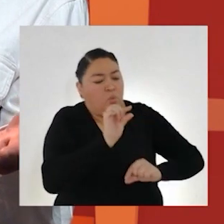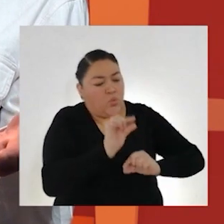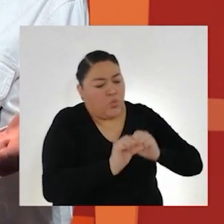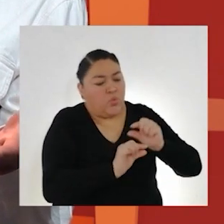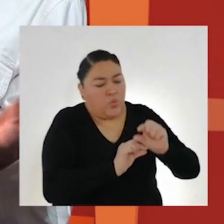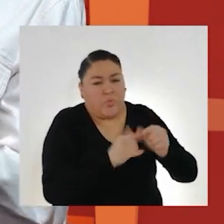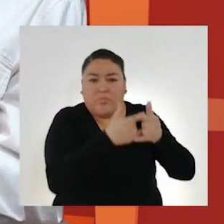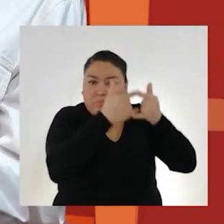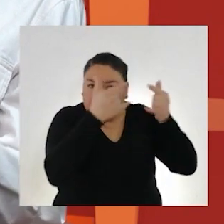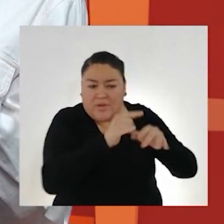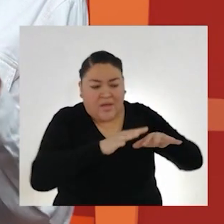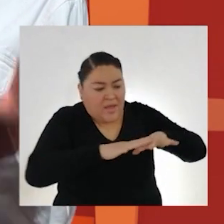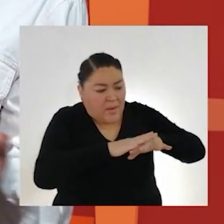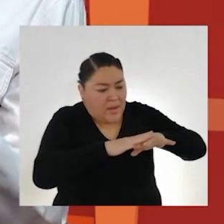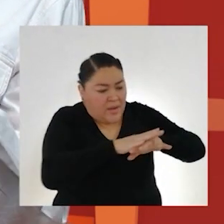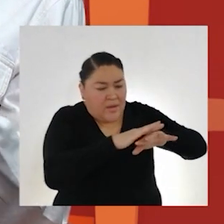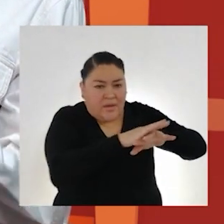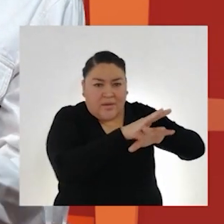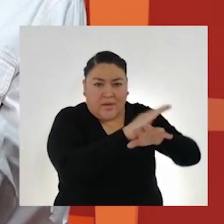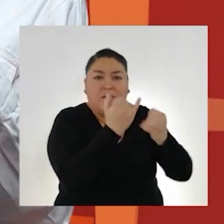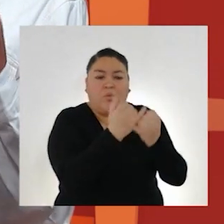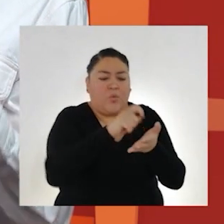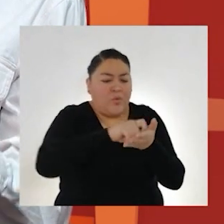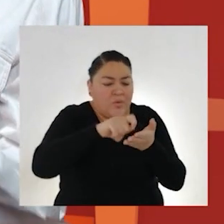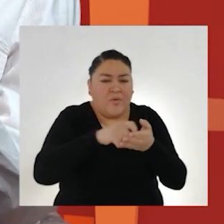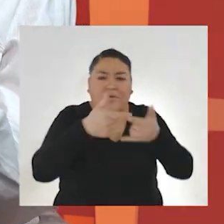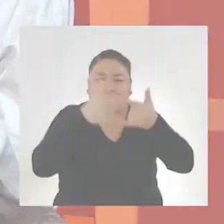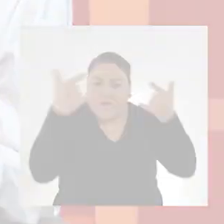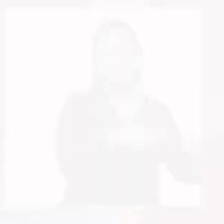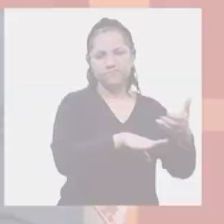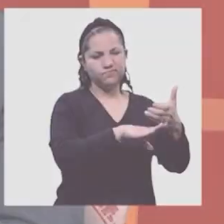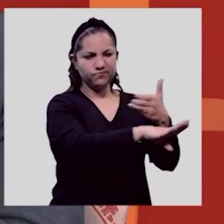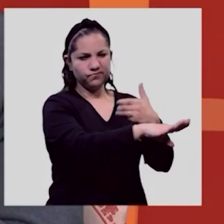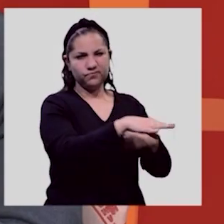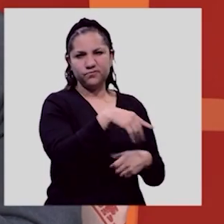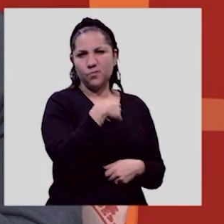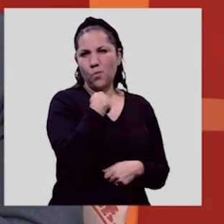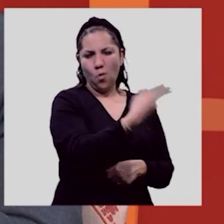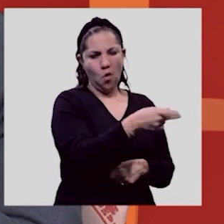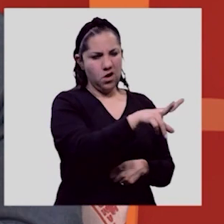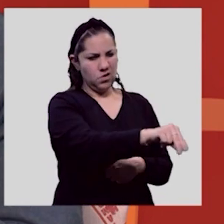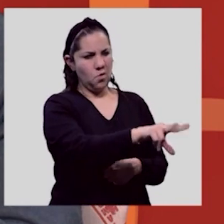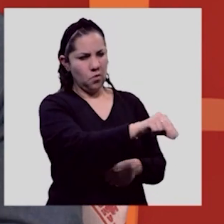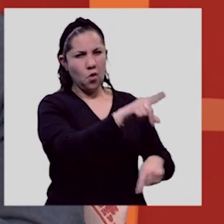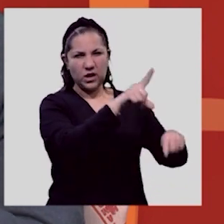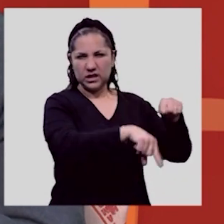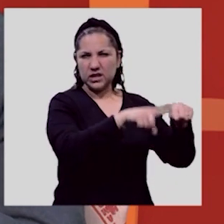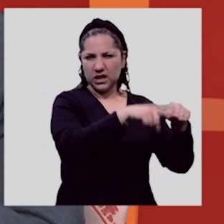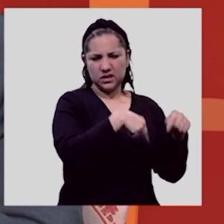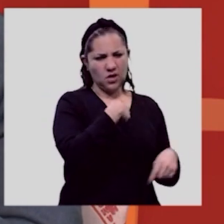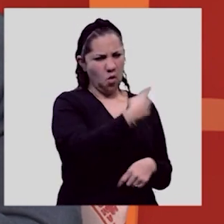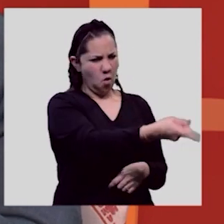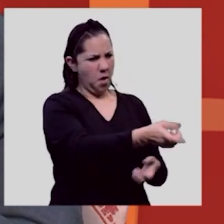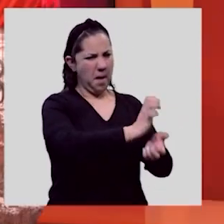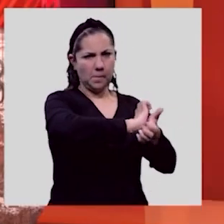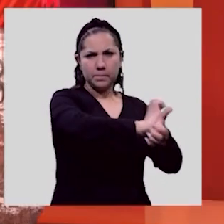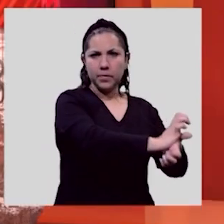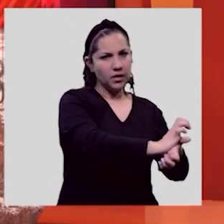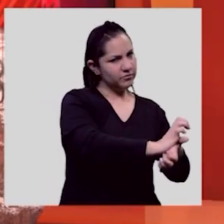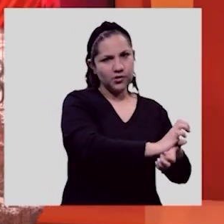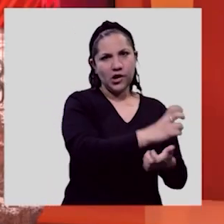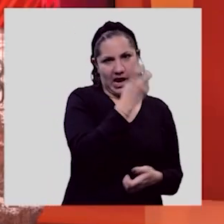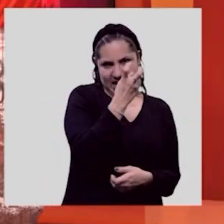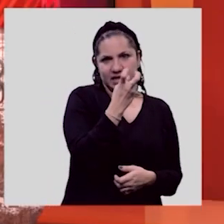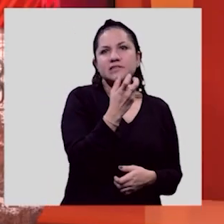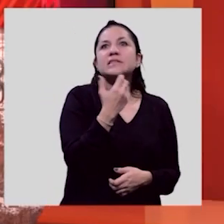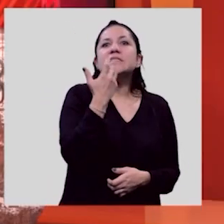en la industria cinematográfica, en los guiones, en las historias, en los directores. Es una relación estructural en donde ciertos grupos están